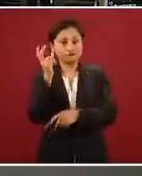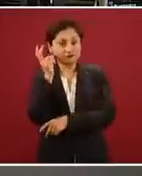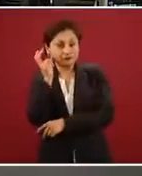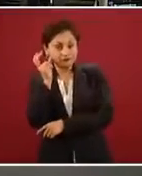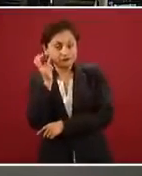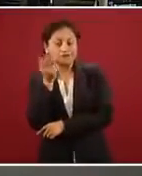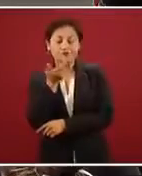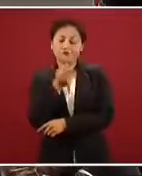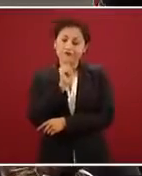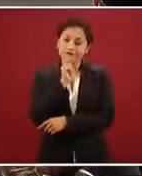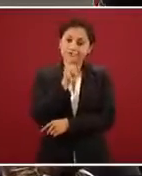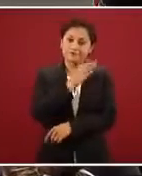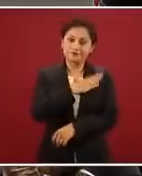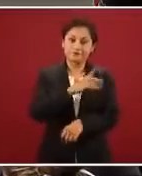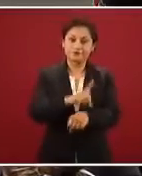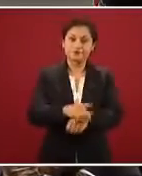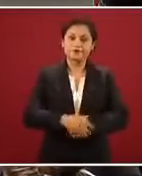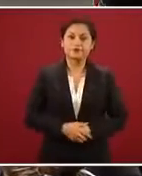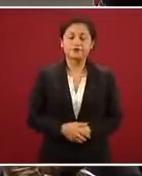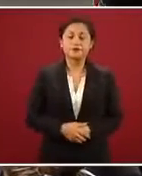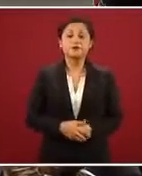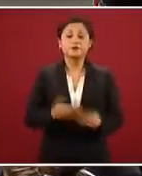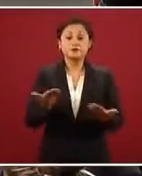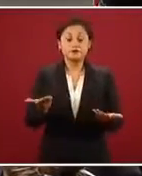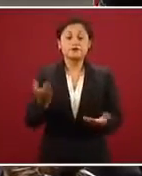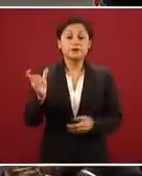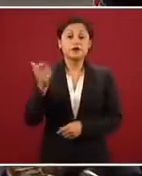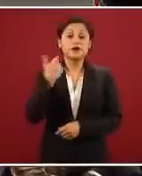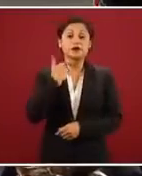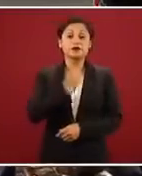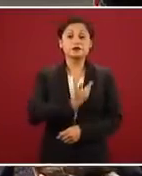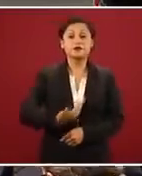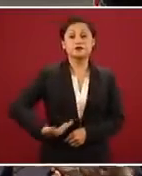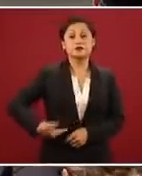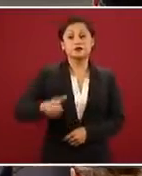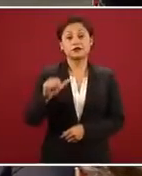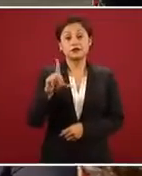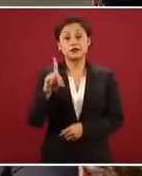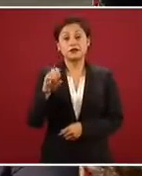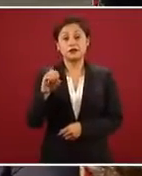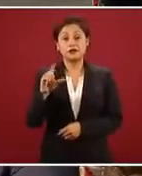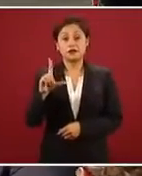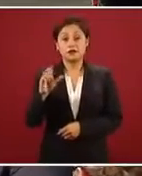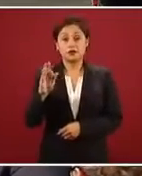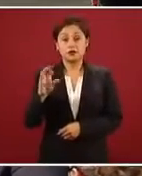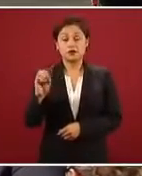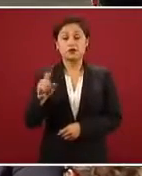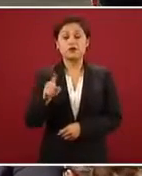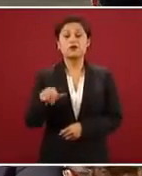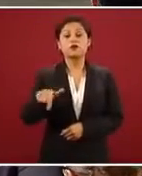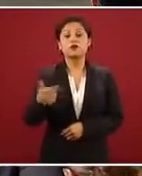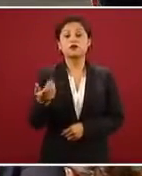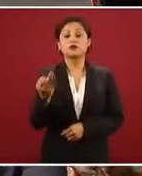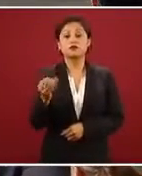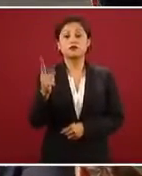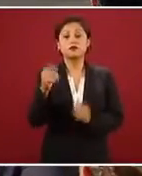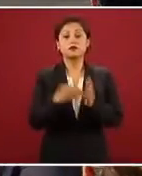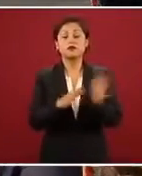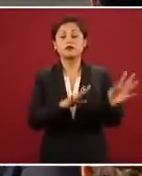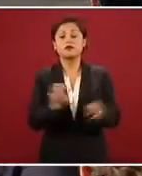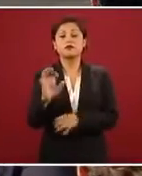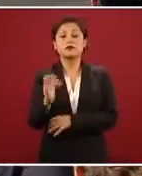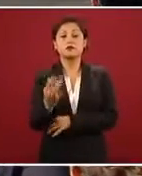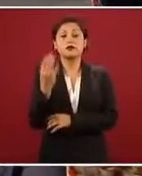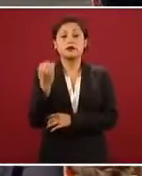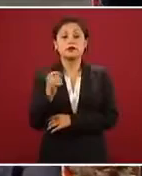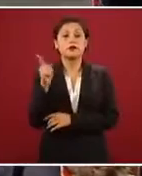Precisamente el presidente Adolfo López Mateos el 12 de febrero de 1959 creó la Comisión